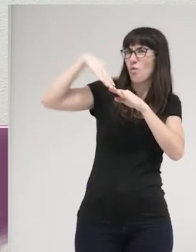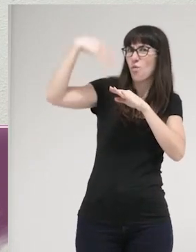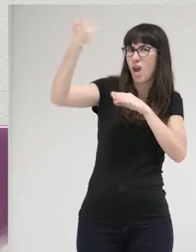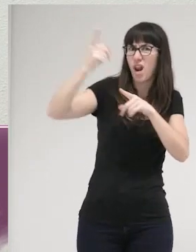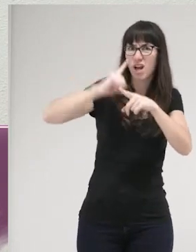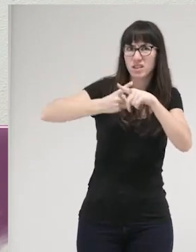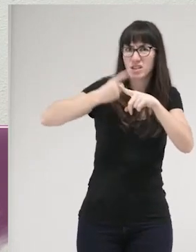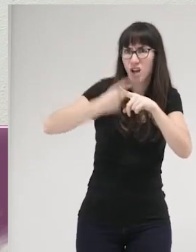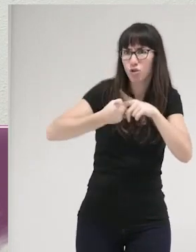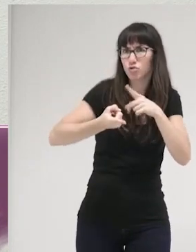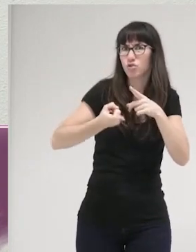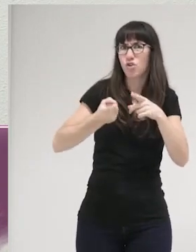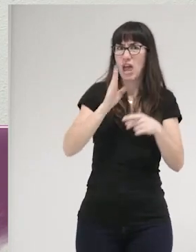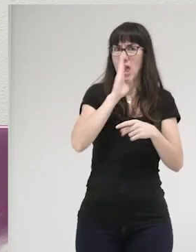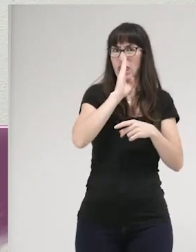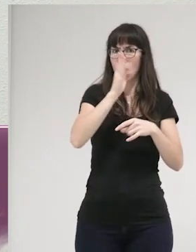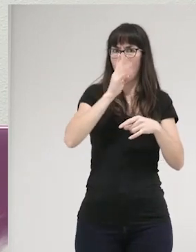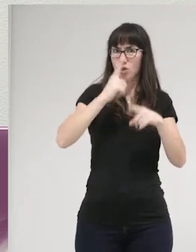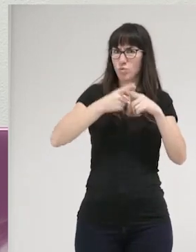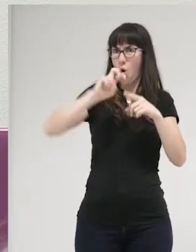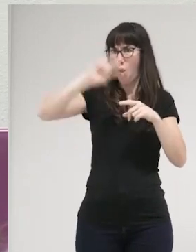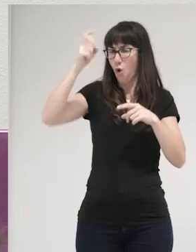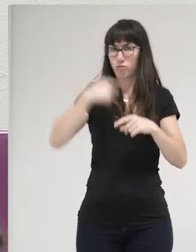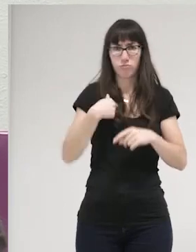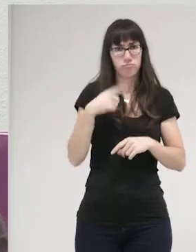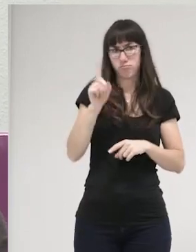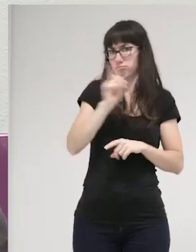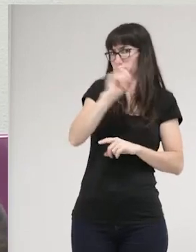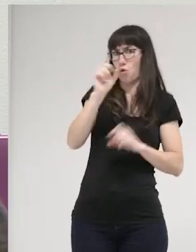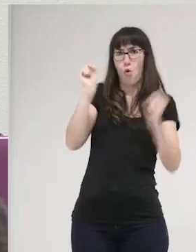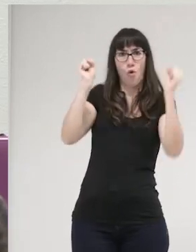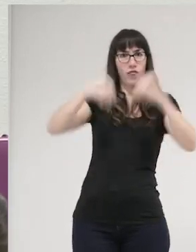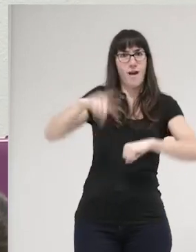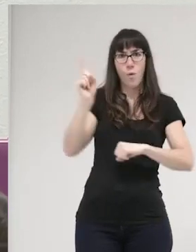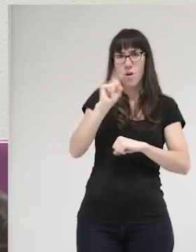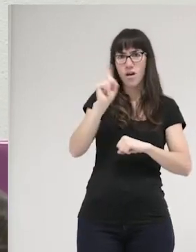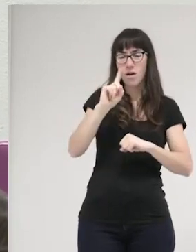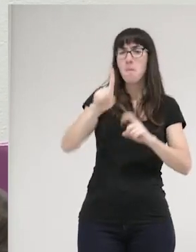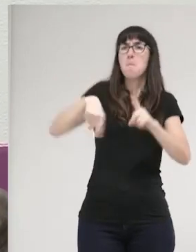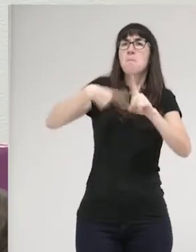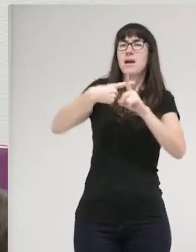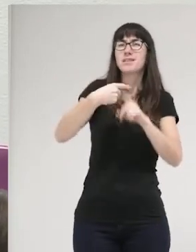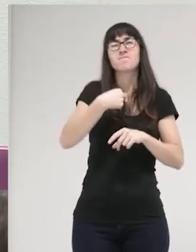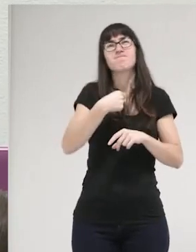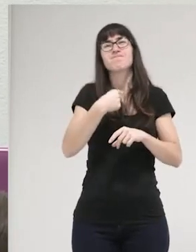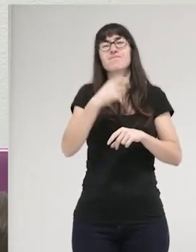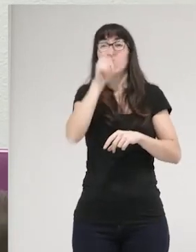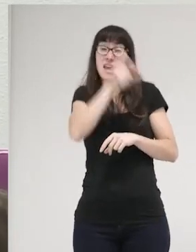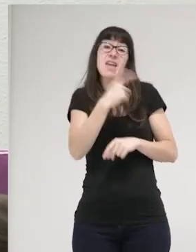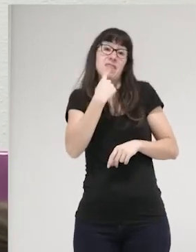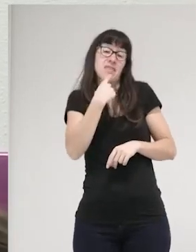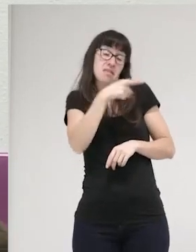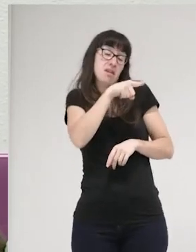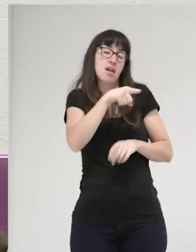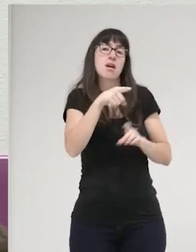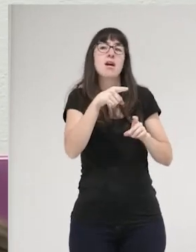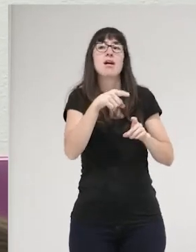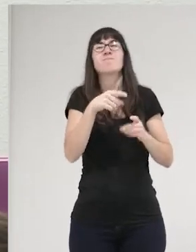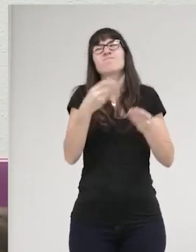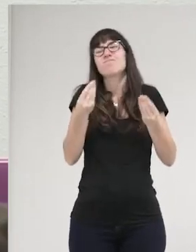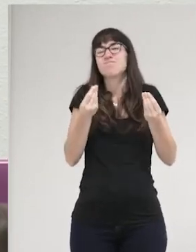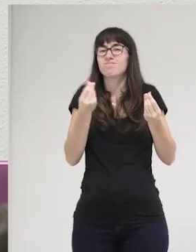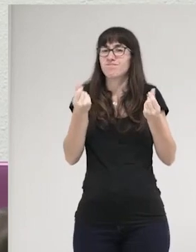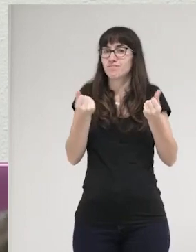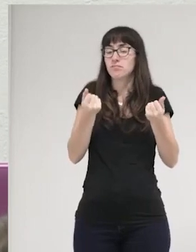estable heterosexual que además bueno tampoco le gusta mucho o sea no bueno ella intenta construir